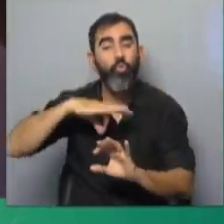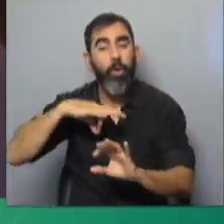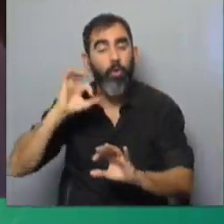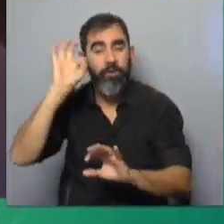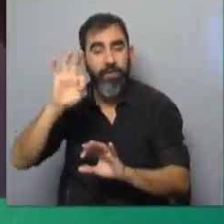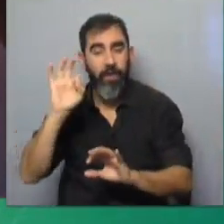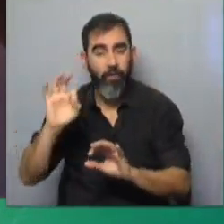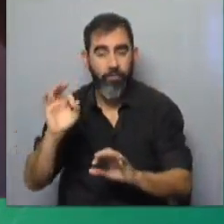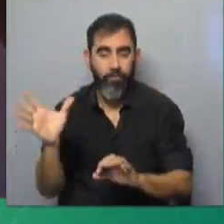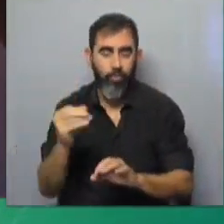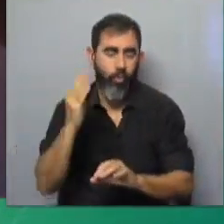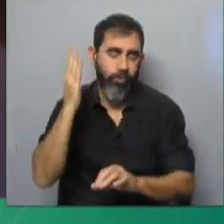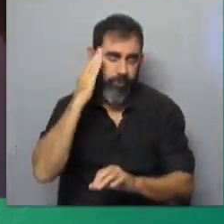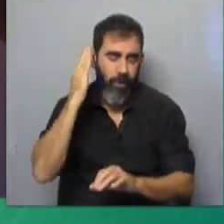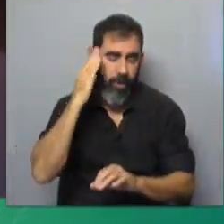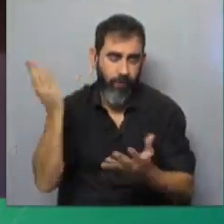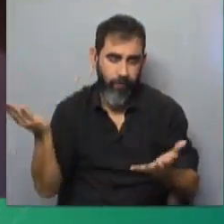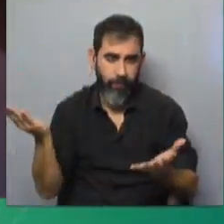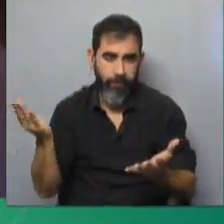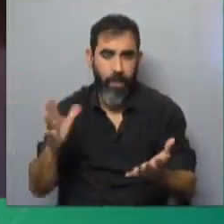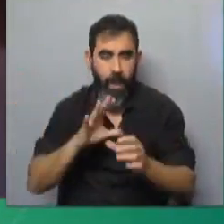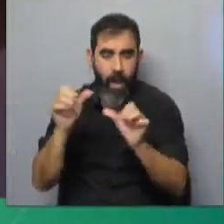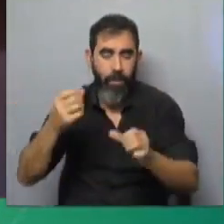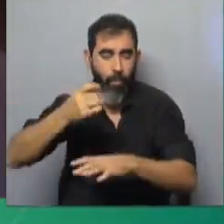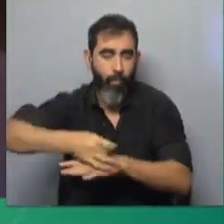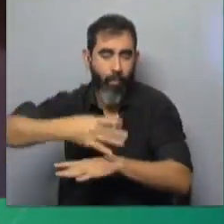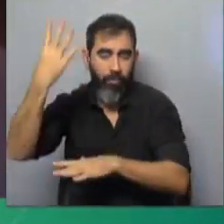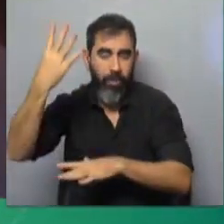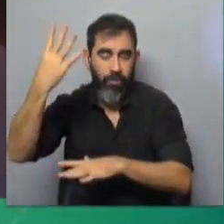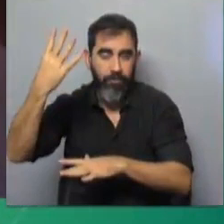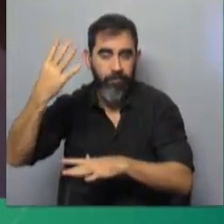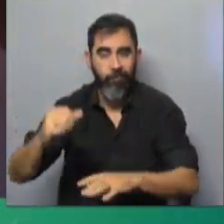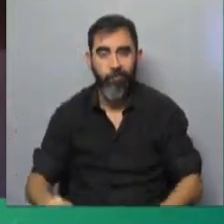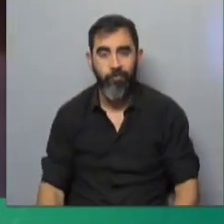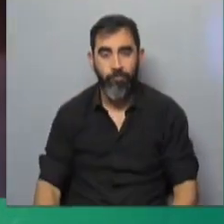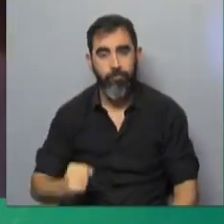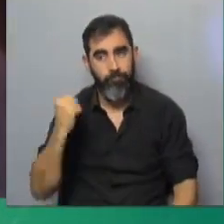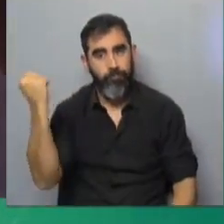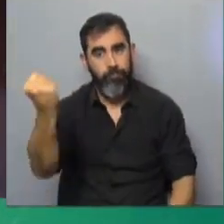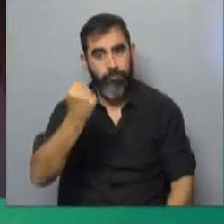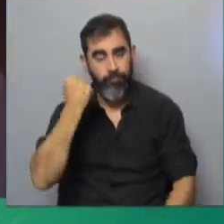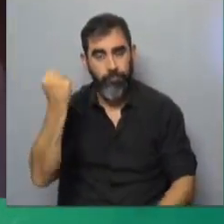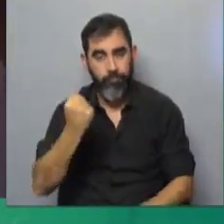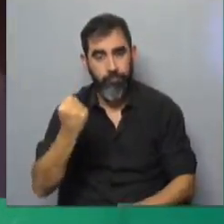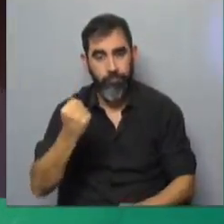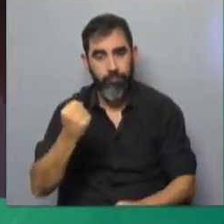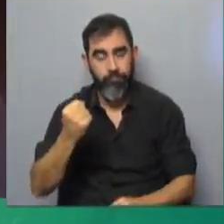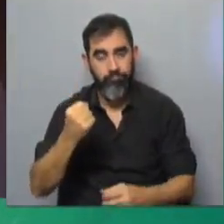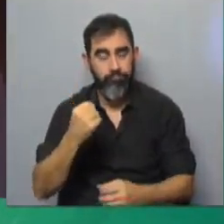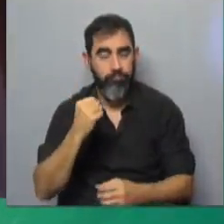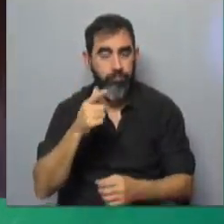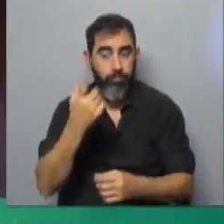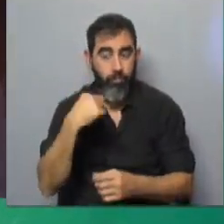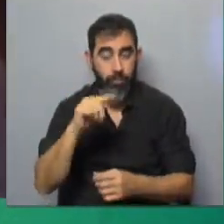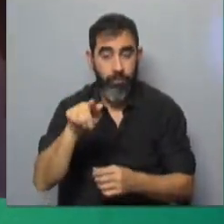todos sabemos que el senador Sartori tiene una actividad profesional importante y exitosa que lo lleva a